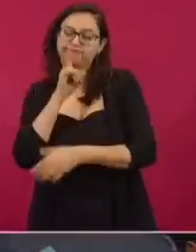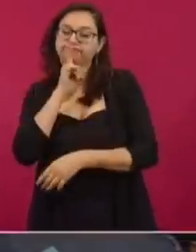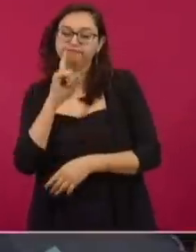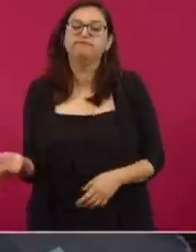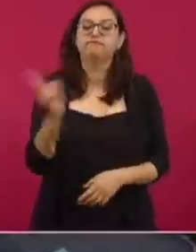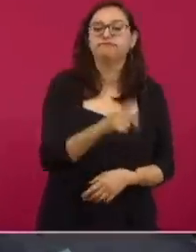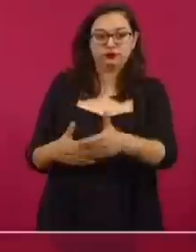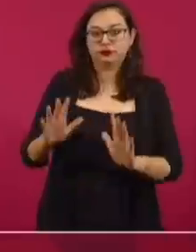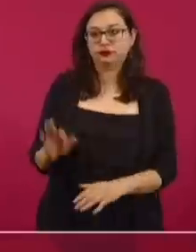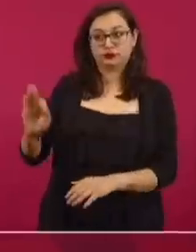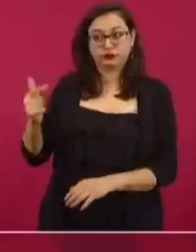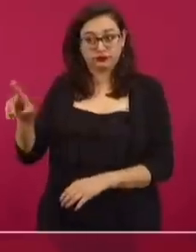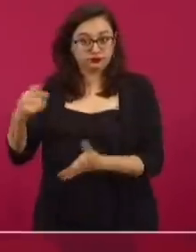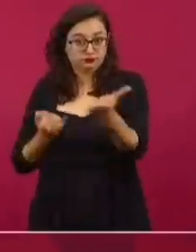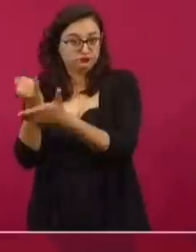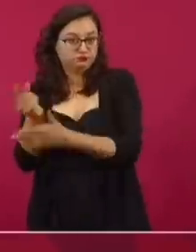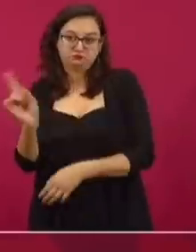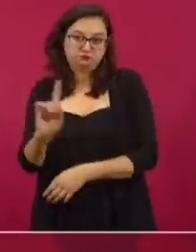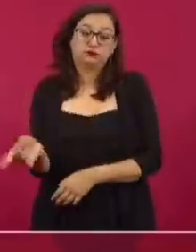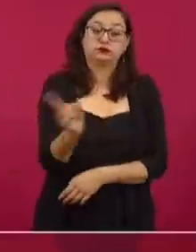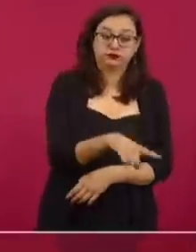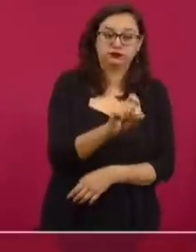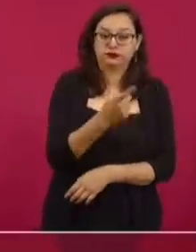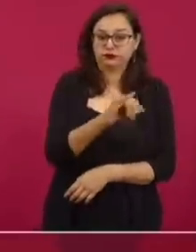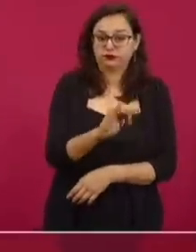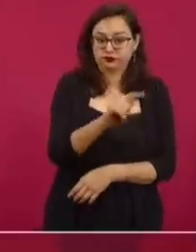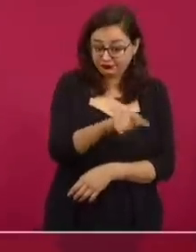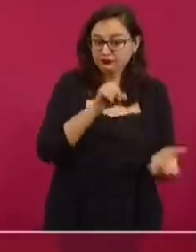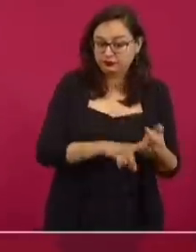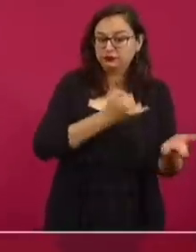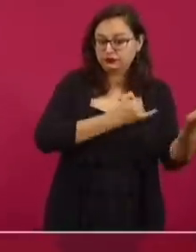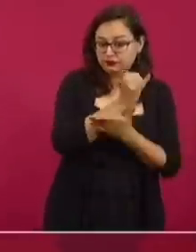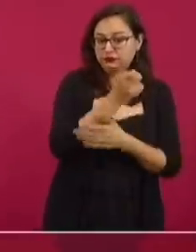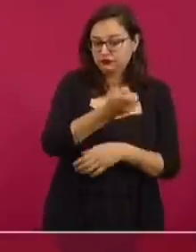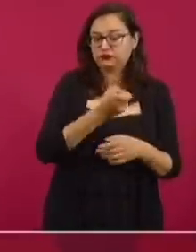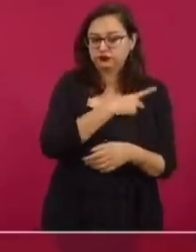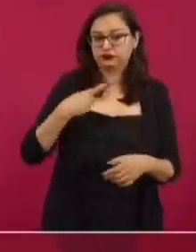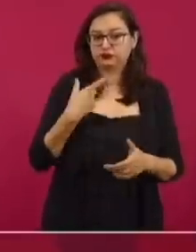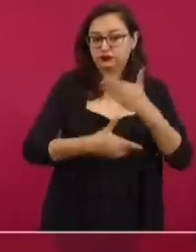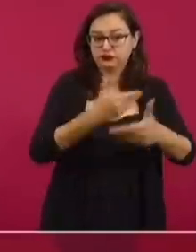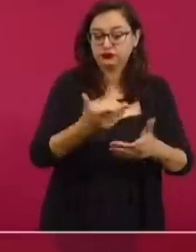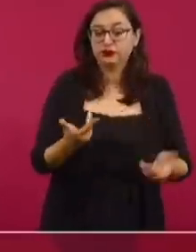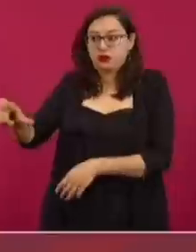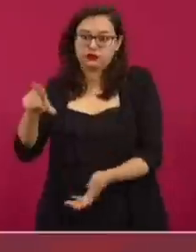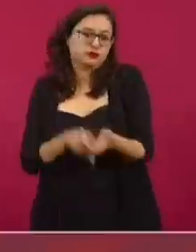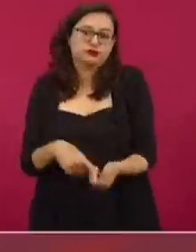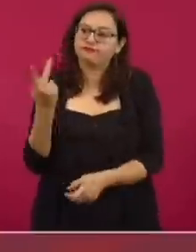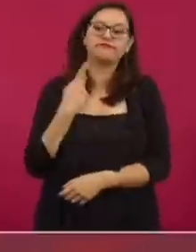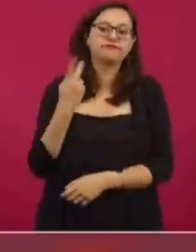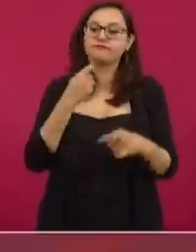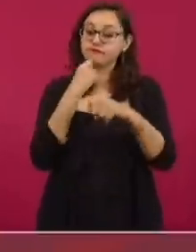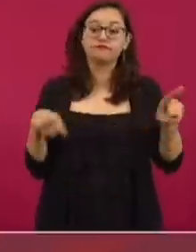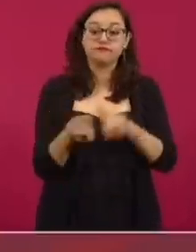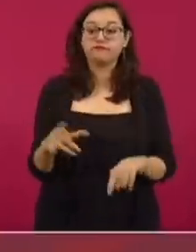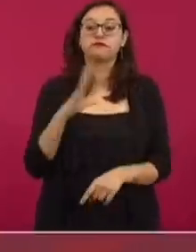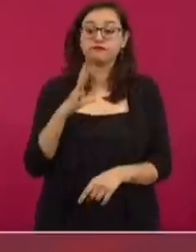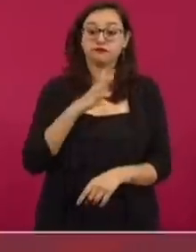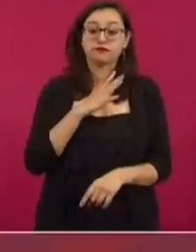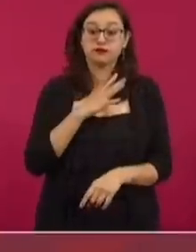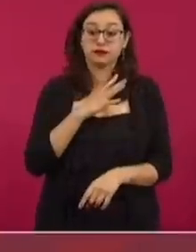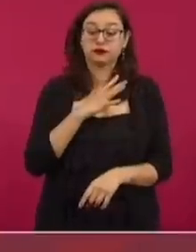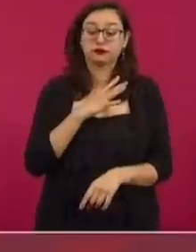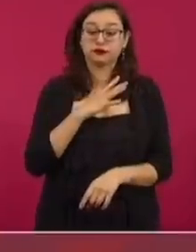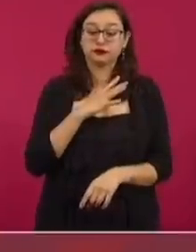depende del Poder Judicial. Lo demás, pues no deja de tener también tintes políticos. Y quienes